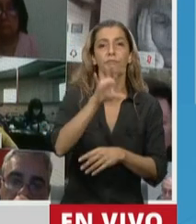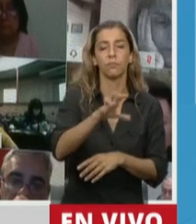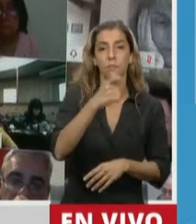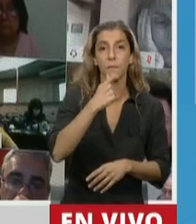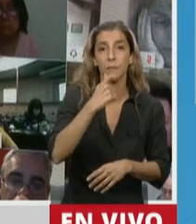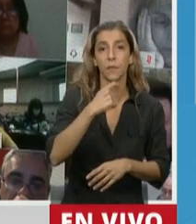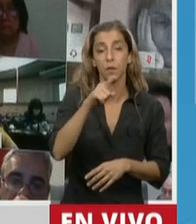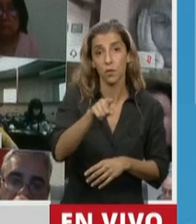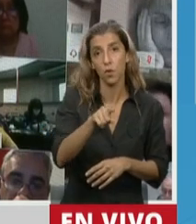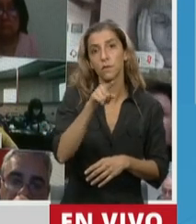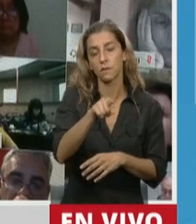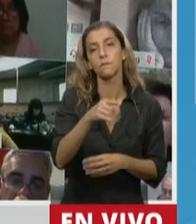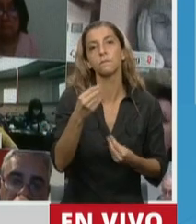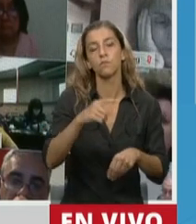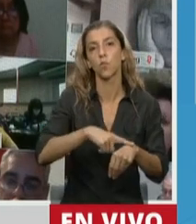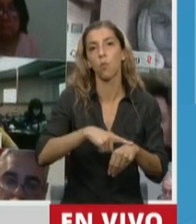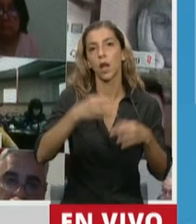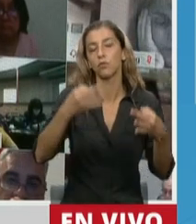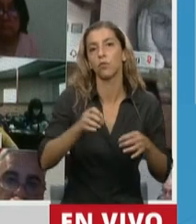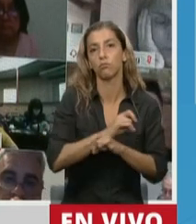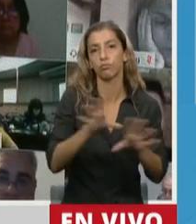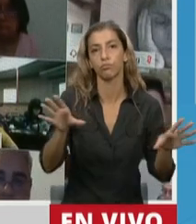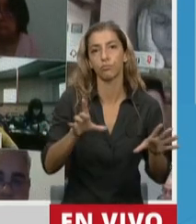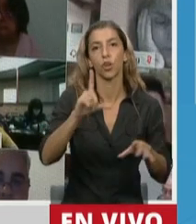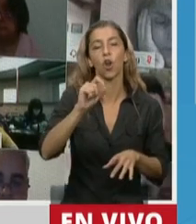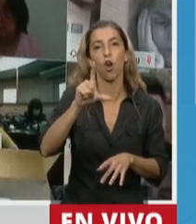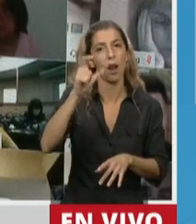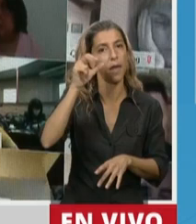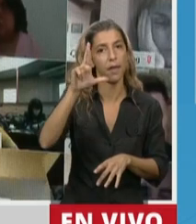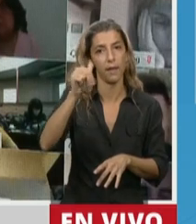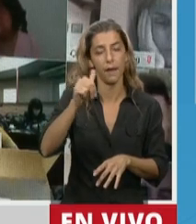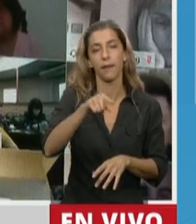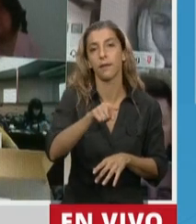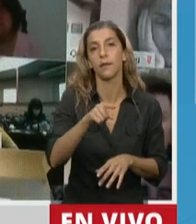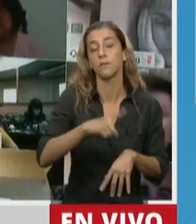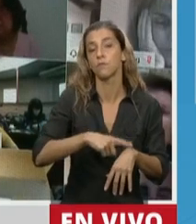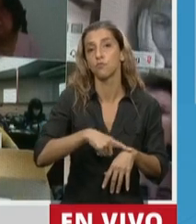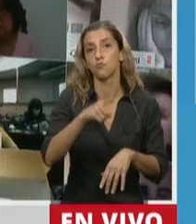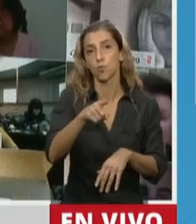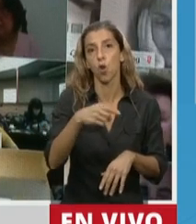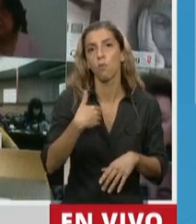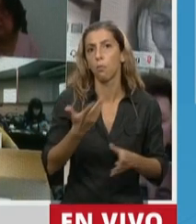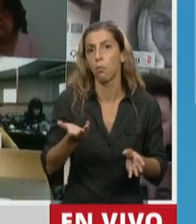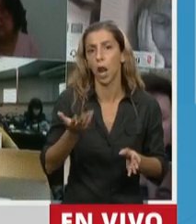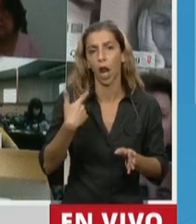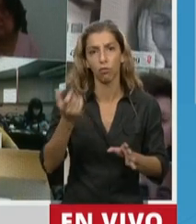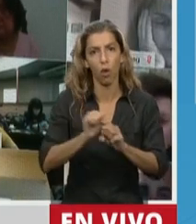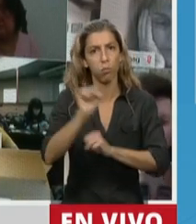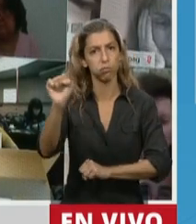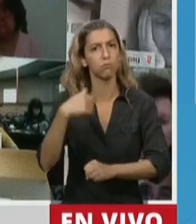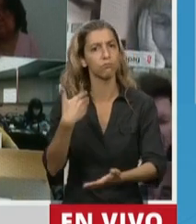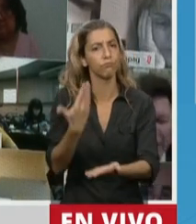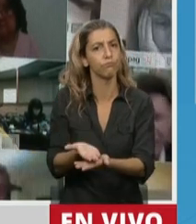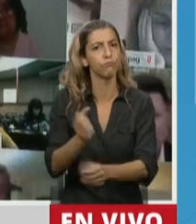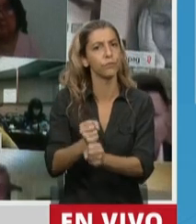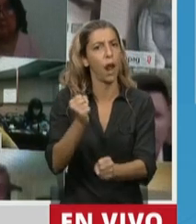brote de cólera y terminó doctorándose con su tesis en patogenia del cólera. Ejerció una numerosa